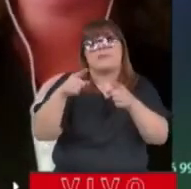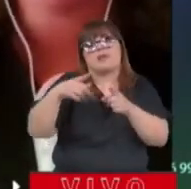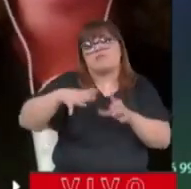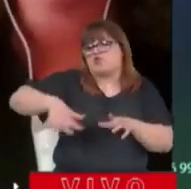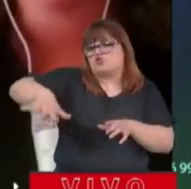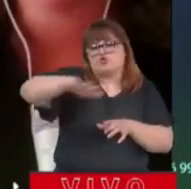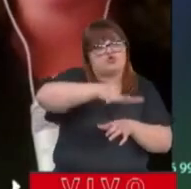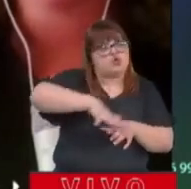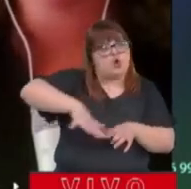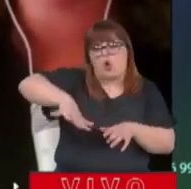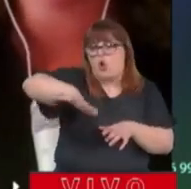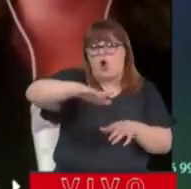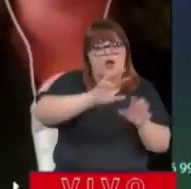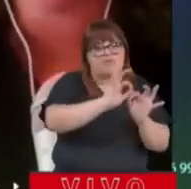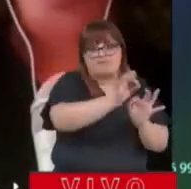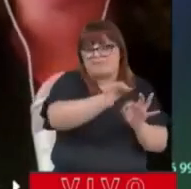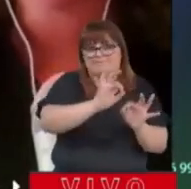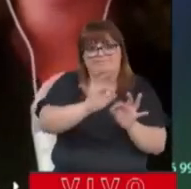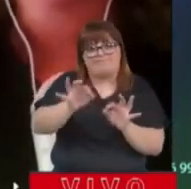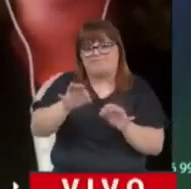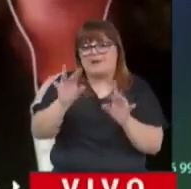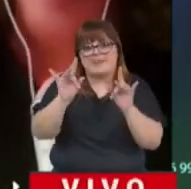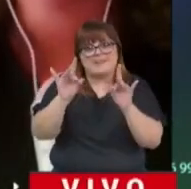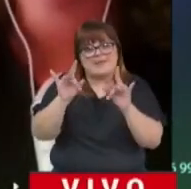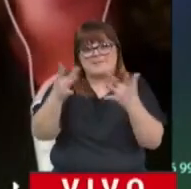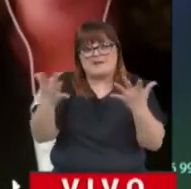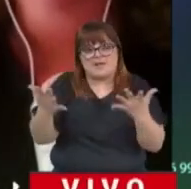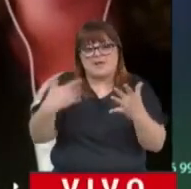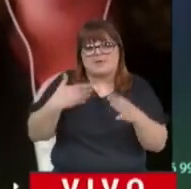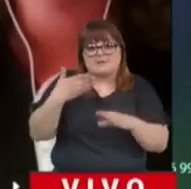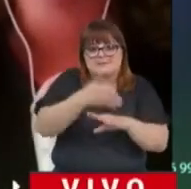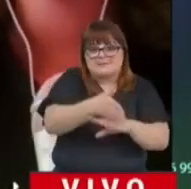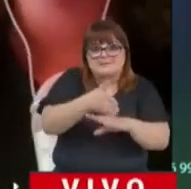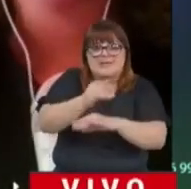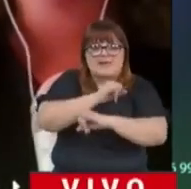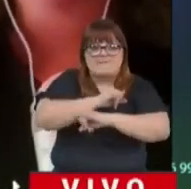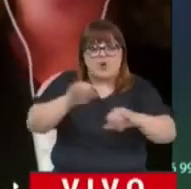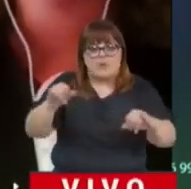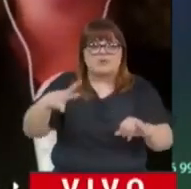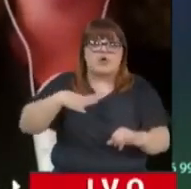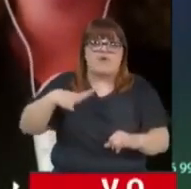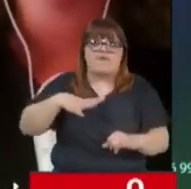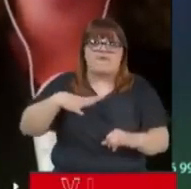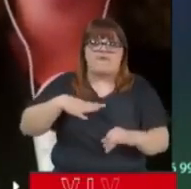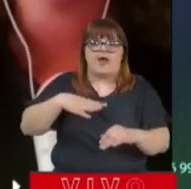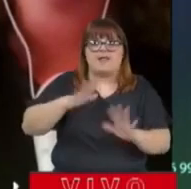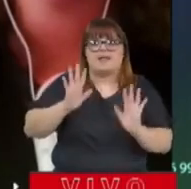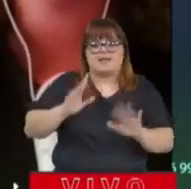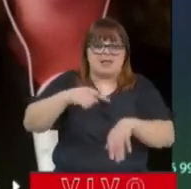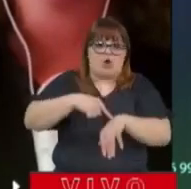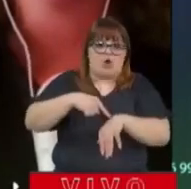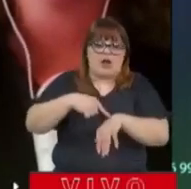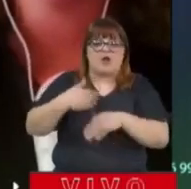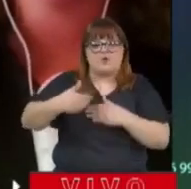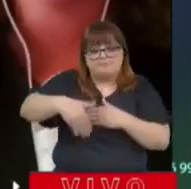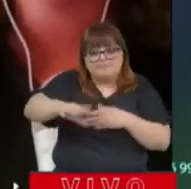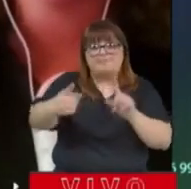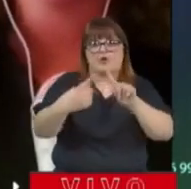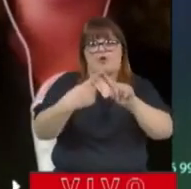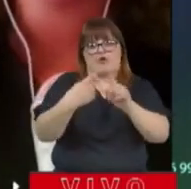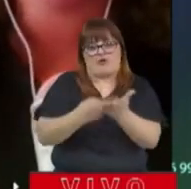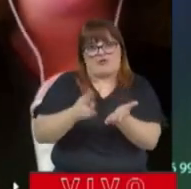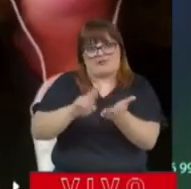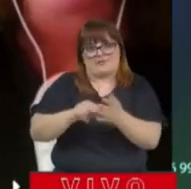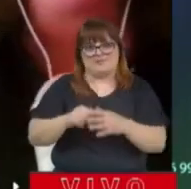Está pasando lo mismo en toda la zona, Alejandra. Tiene que ver con esta dificultad para poder acceder a la información, por lo menos dentro de este horario. Nos encontramos más